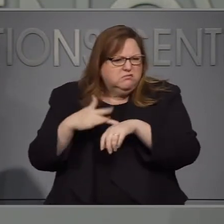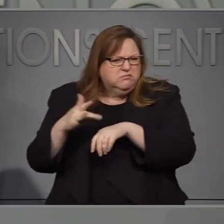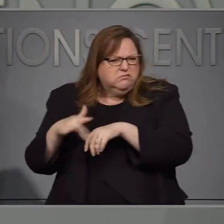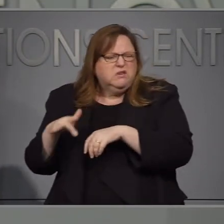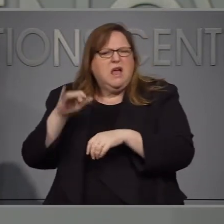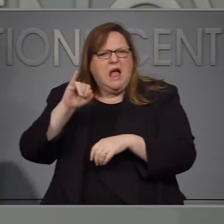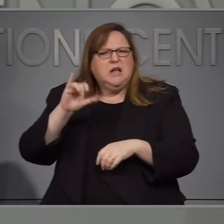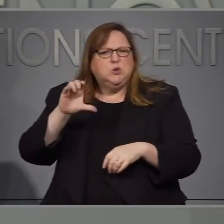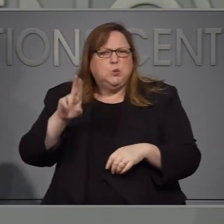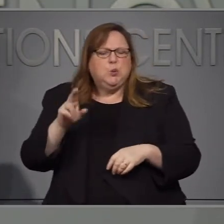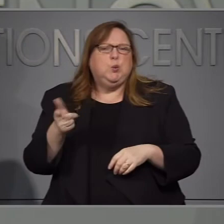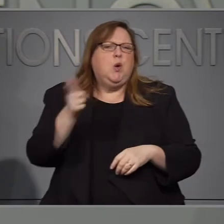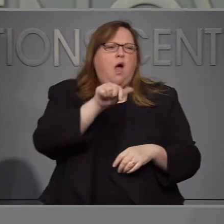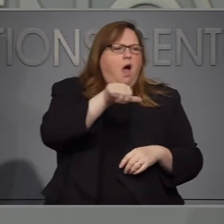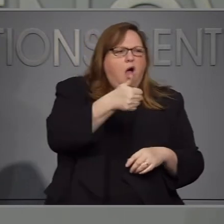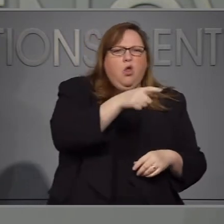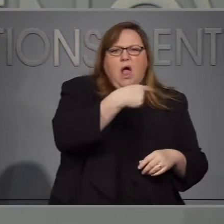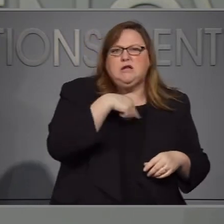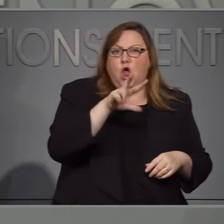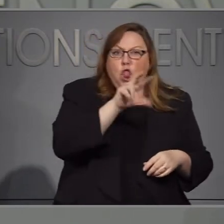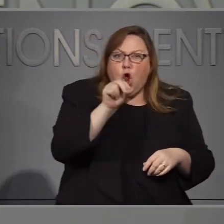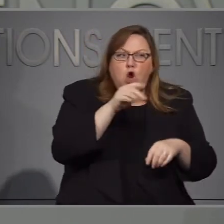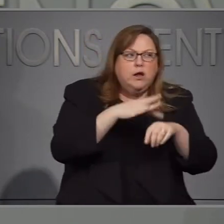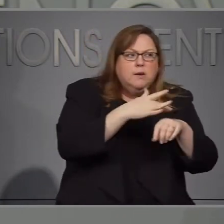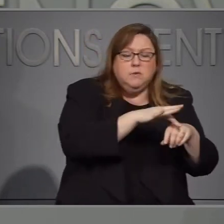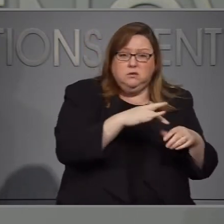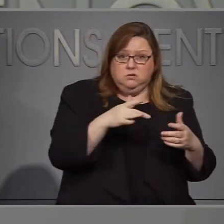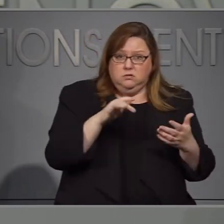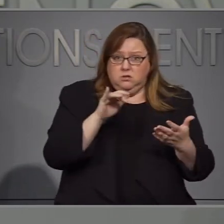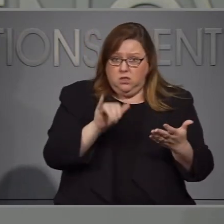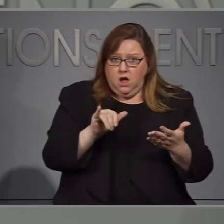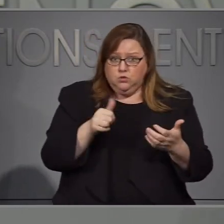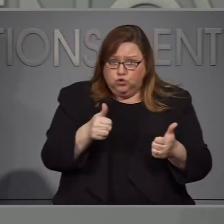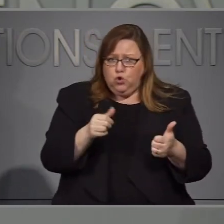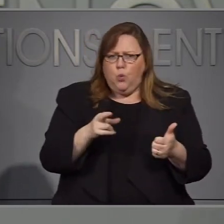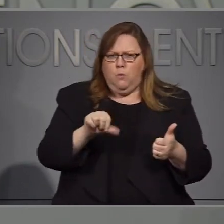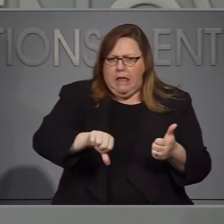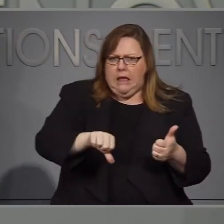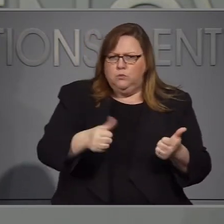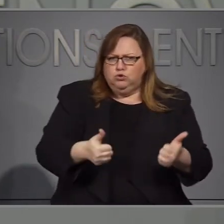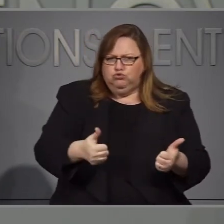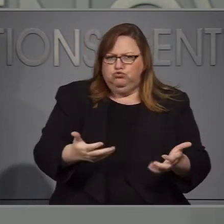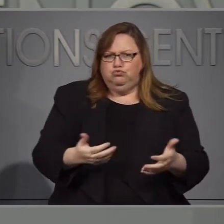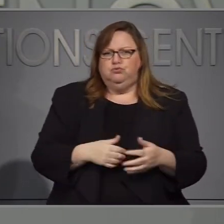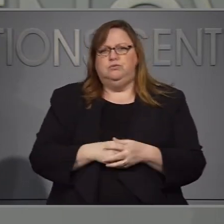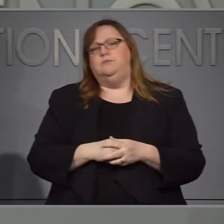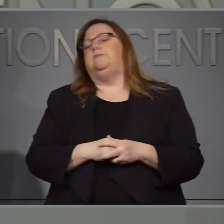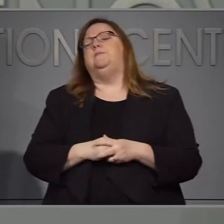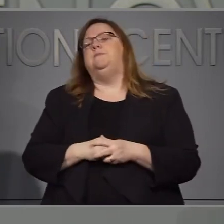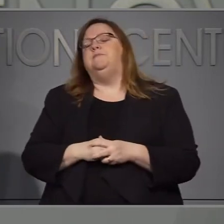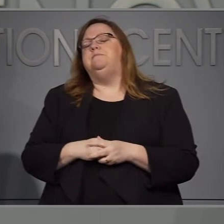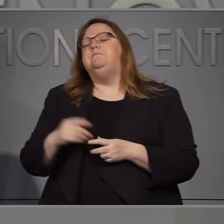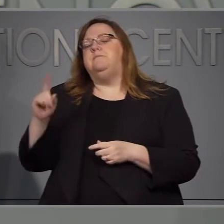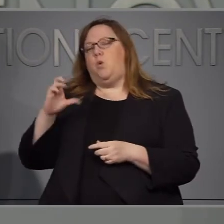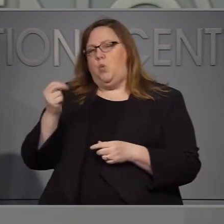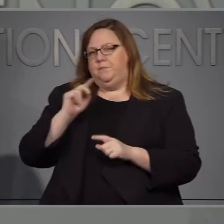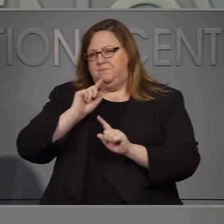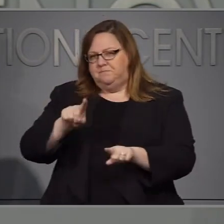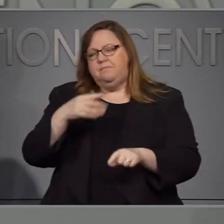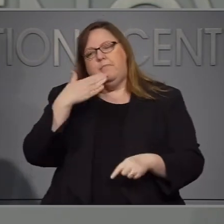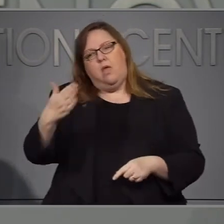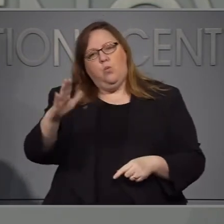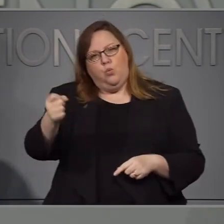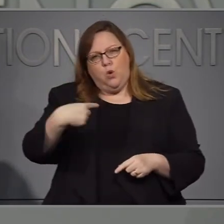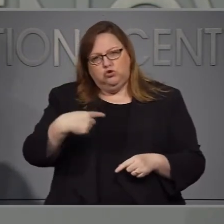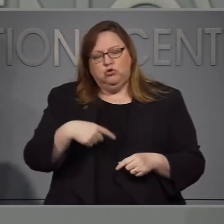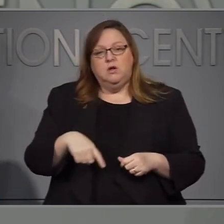Camas en centros de cuidado intensivo y metrolina tiene treinta y tantas respuesta. Bueno, hay una serie de factores que analizamos. Primero tenemos que asegurar.